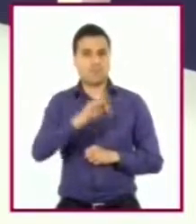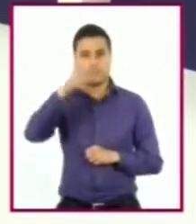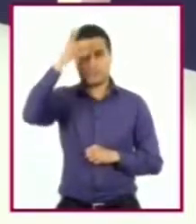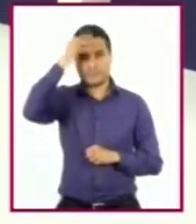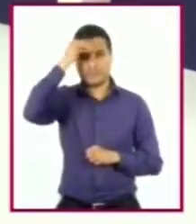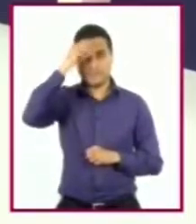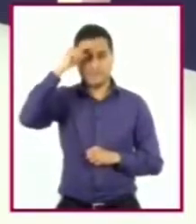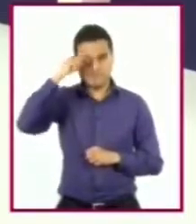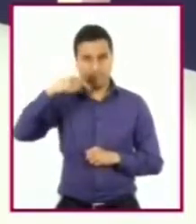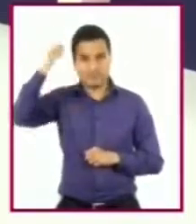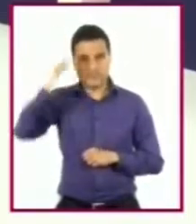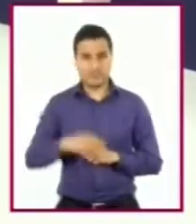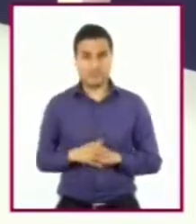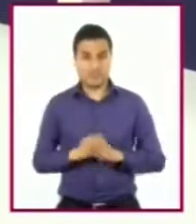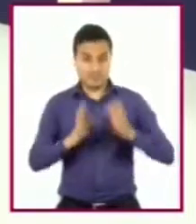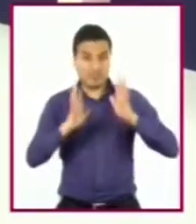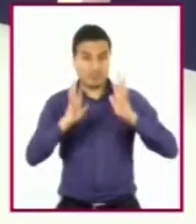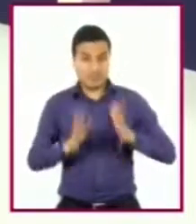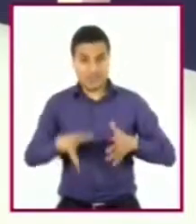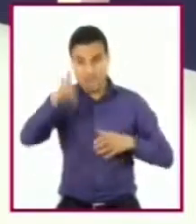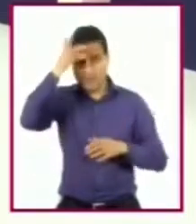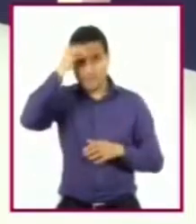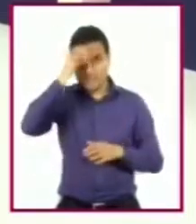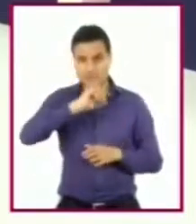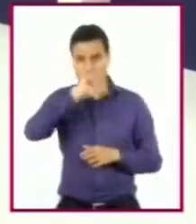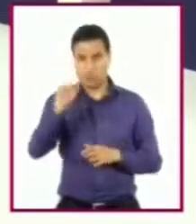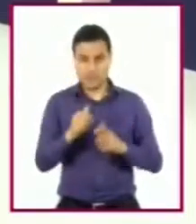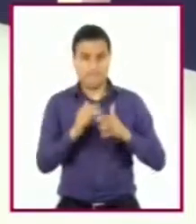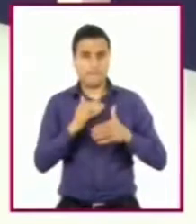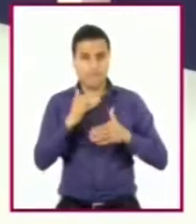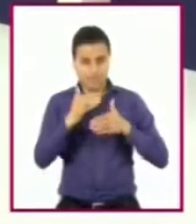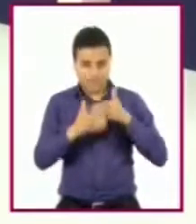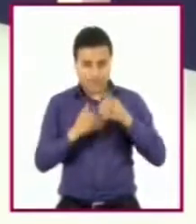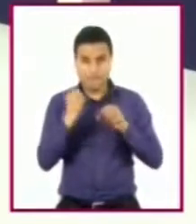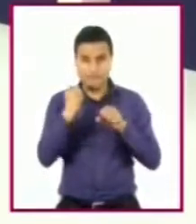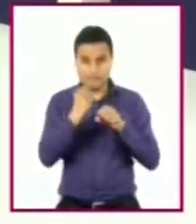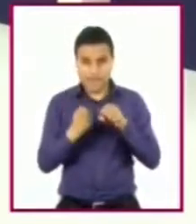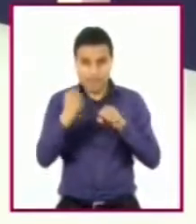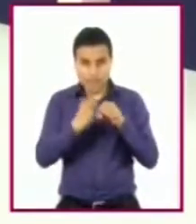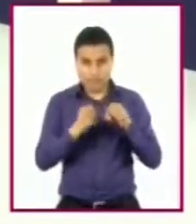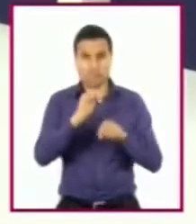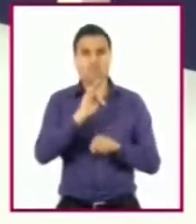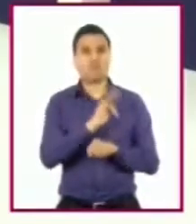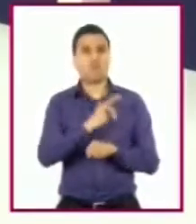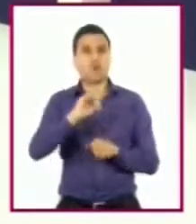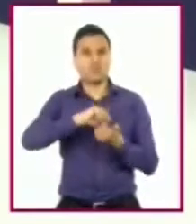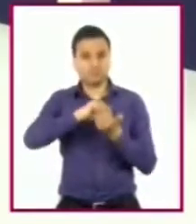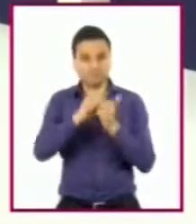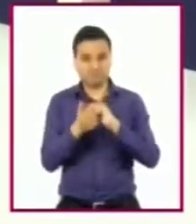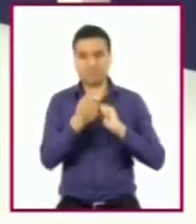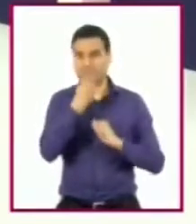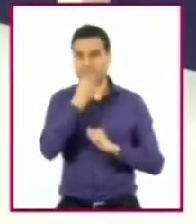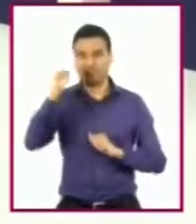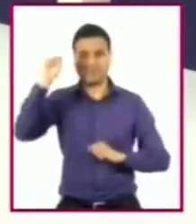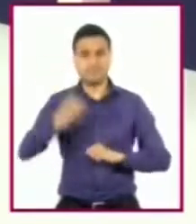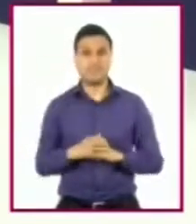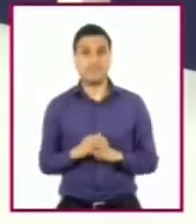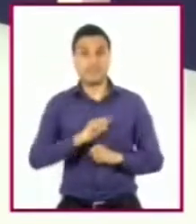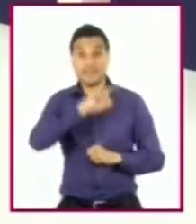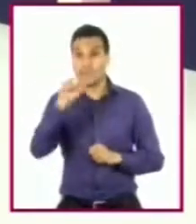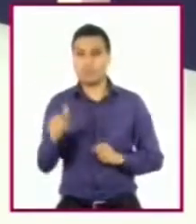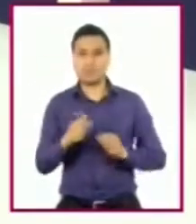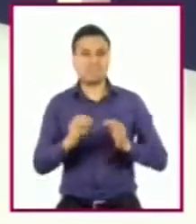una vez aprendido, con la práctica podrás convertirlo en una habilidad y perfeccionarlo para